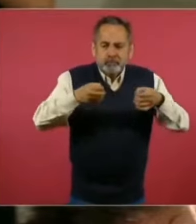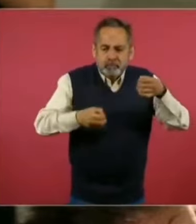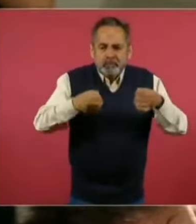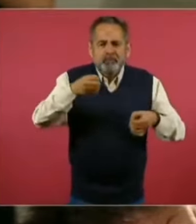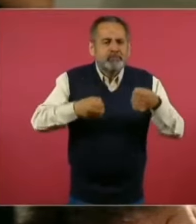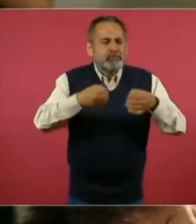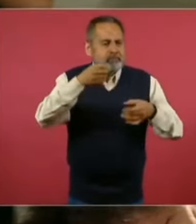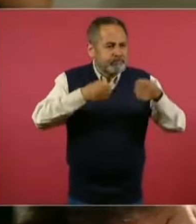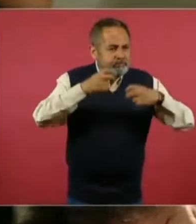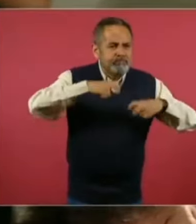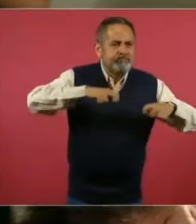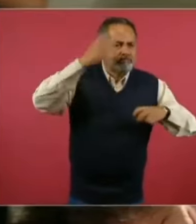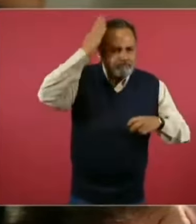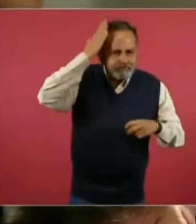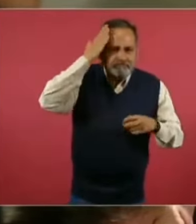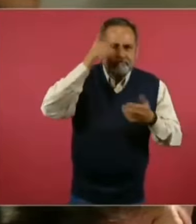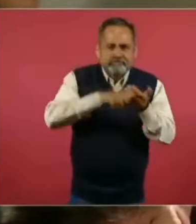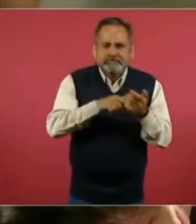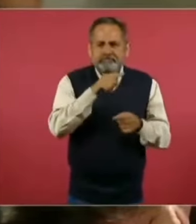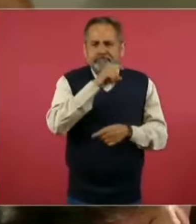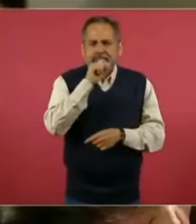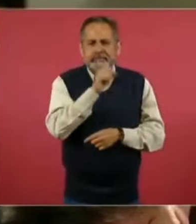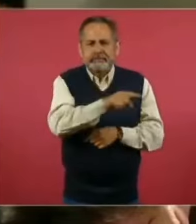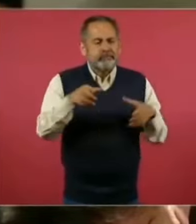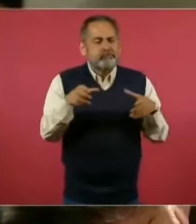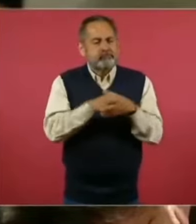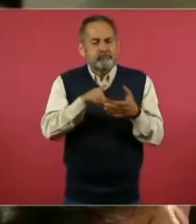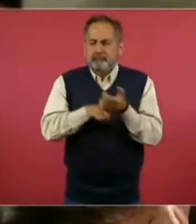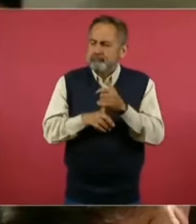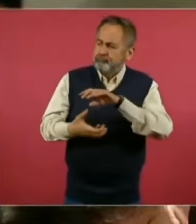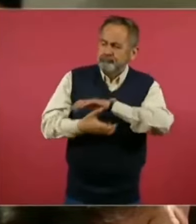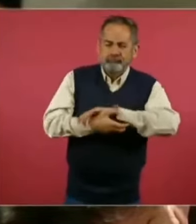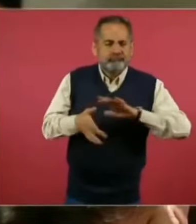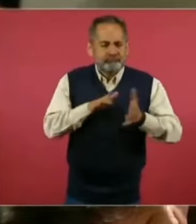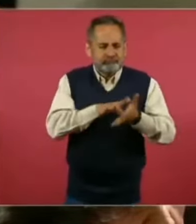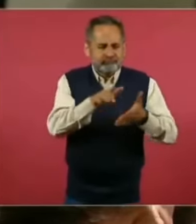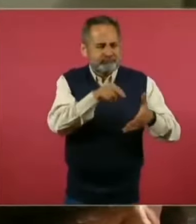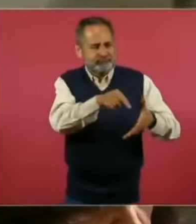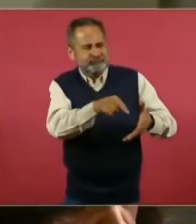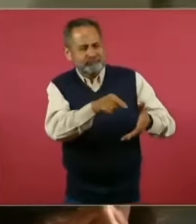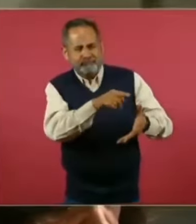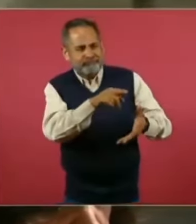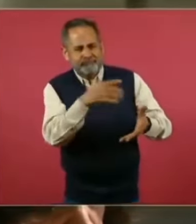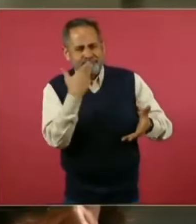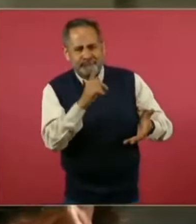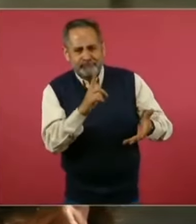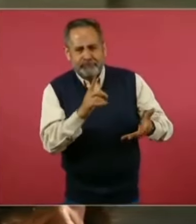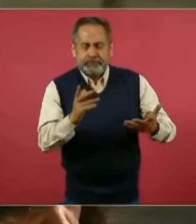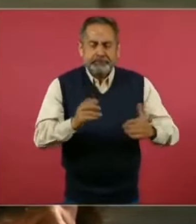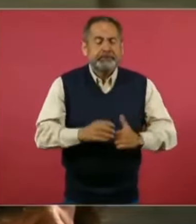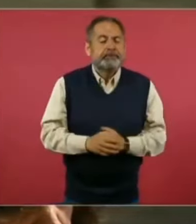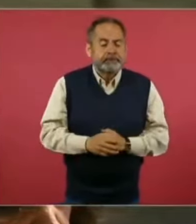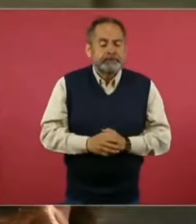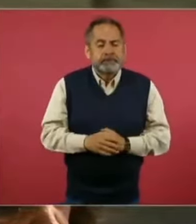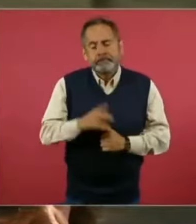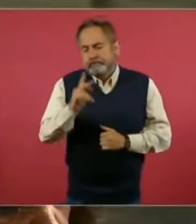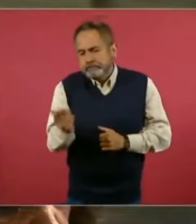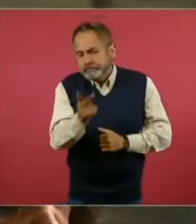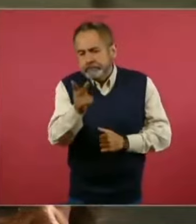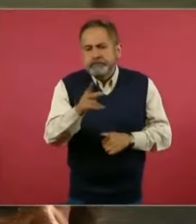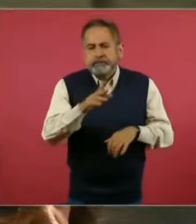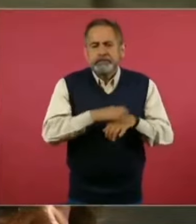y en este caso también ministros que están también en paro solidario. Preguntarle, presidente, sobre este tema, porque ese